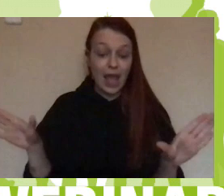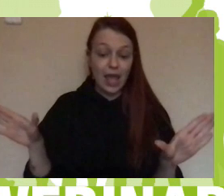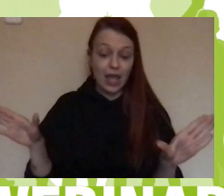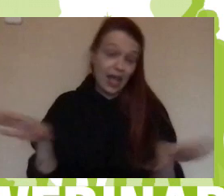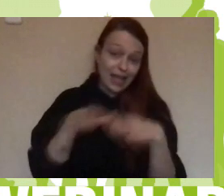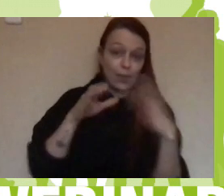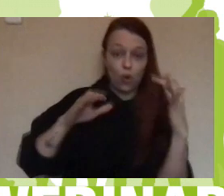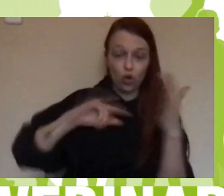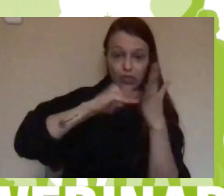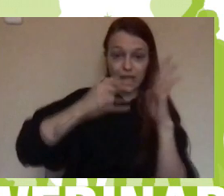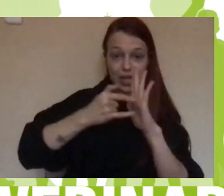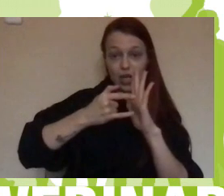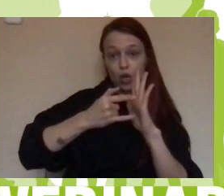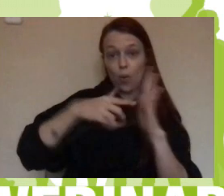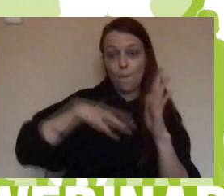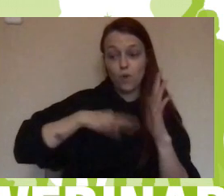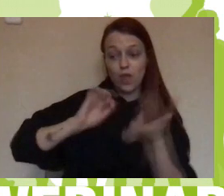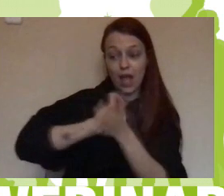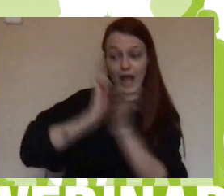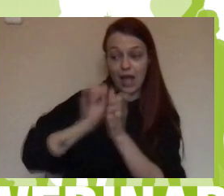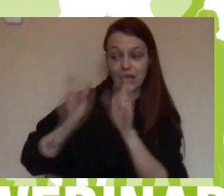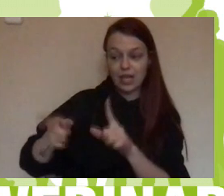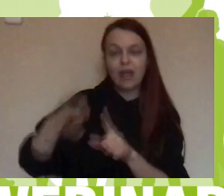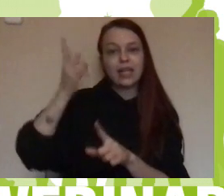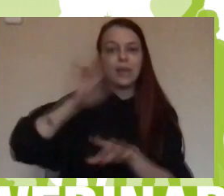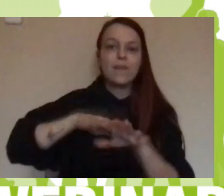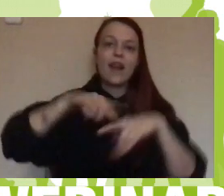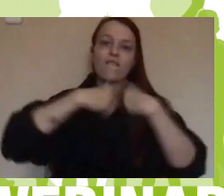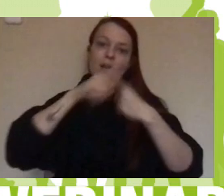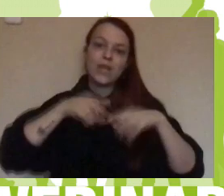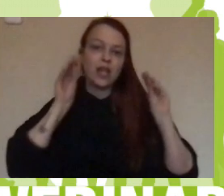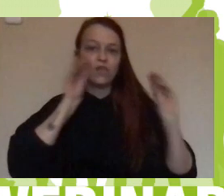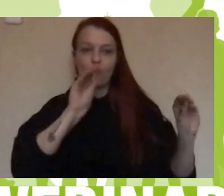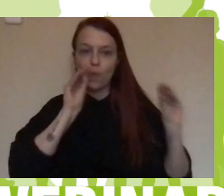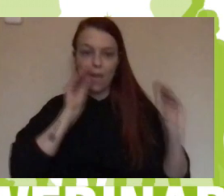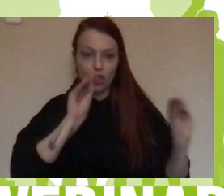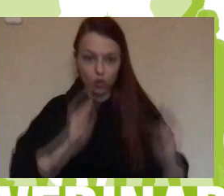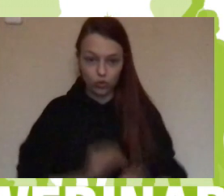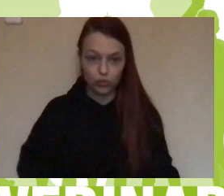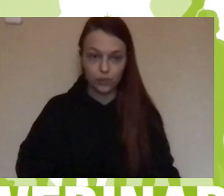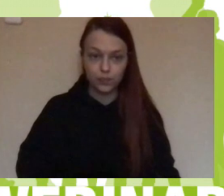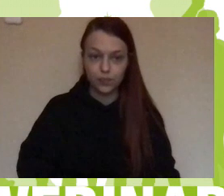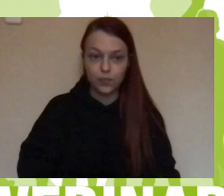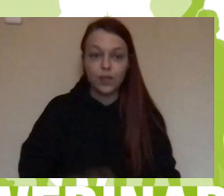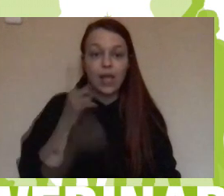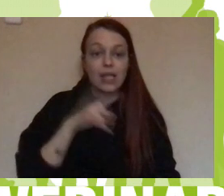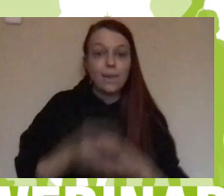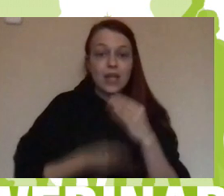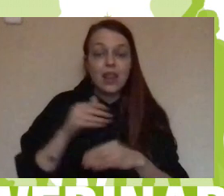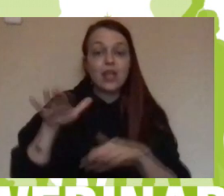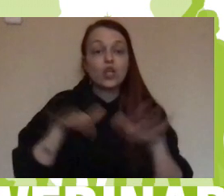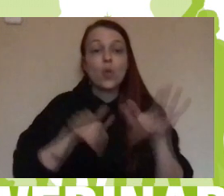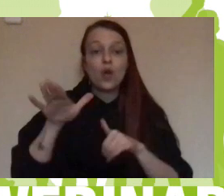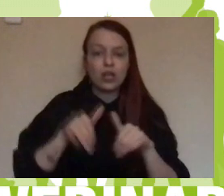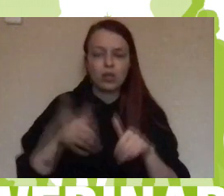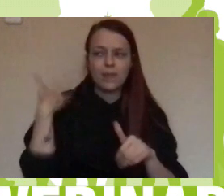alfabetizar digitalmente a las familias, para la formación. Paralelo a eso, también se hizo una convocatoria, ahora en